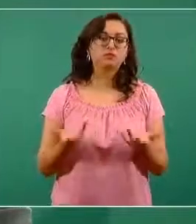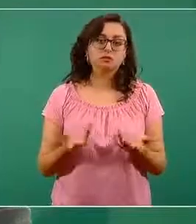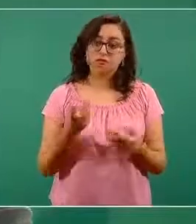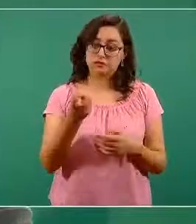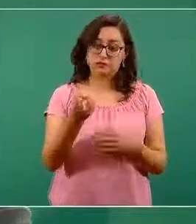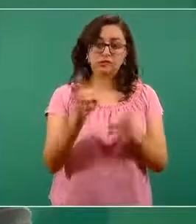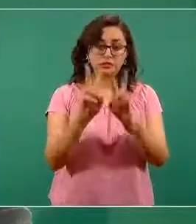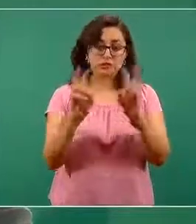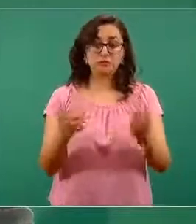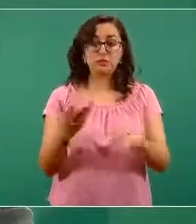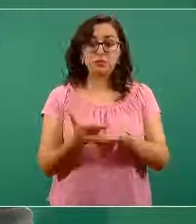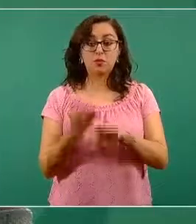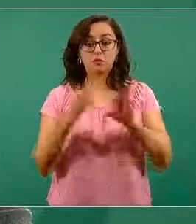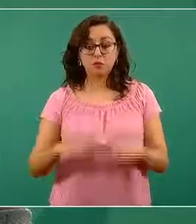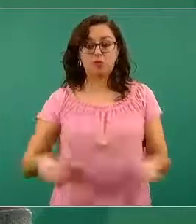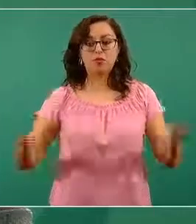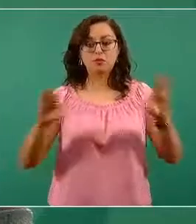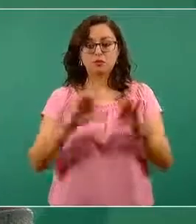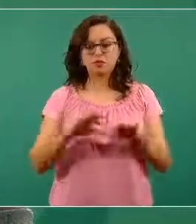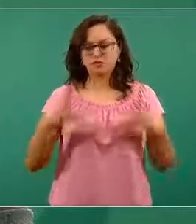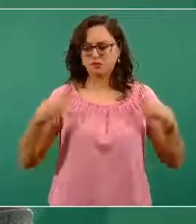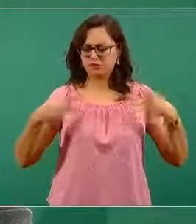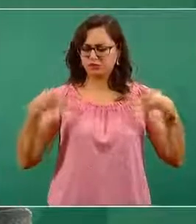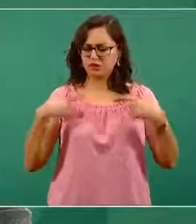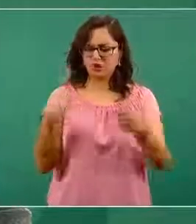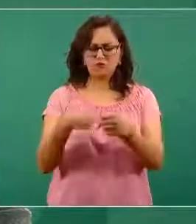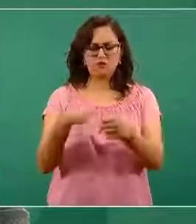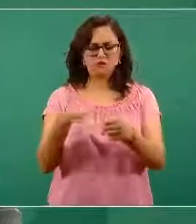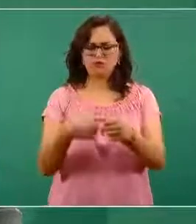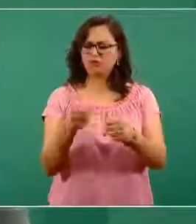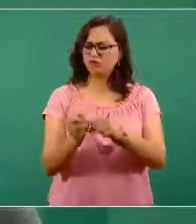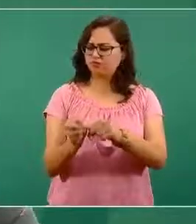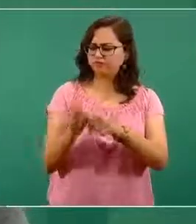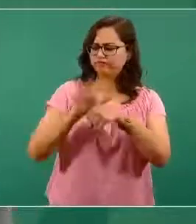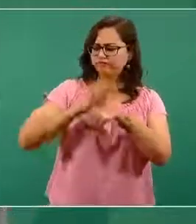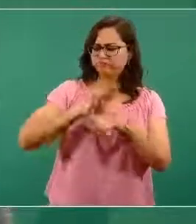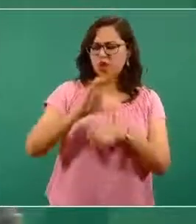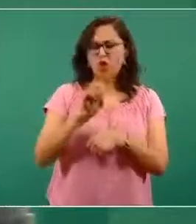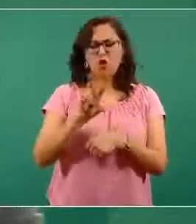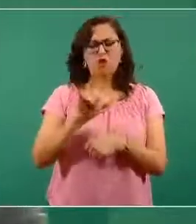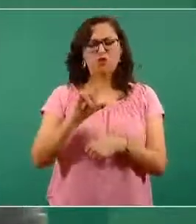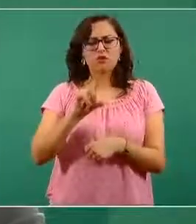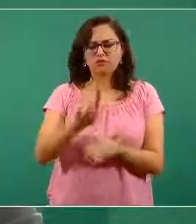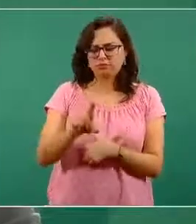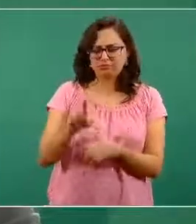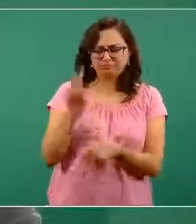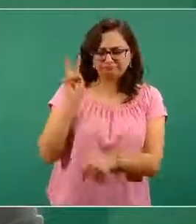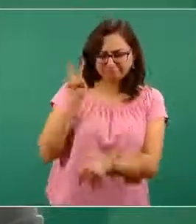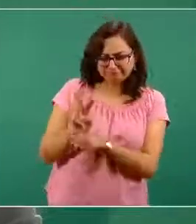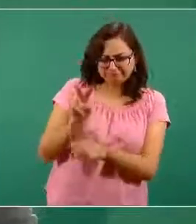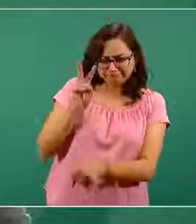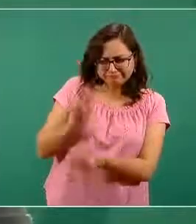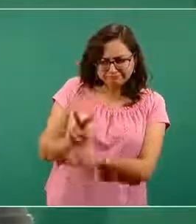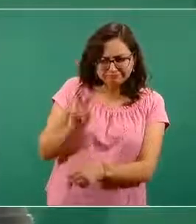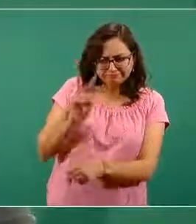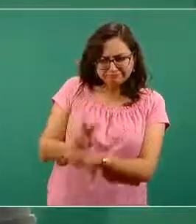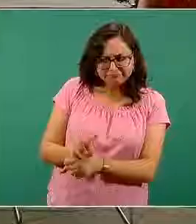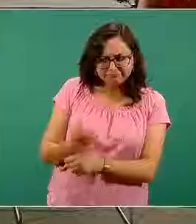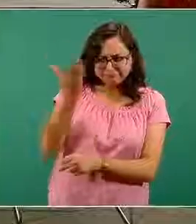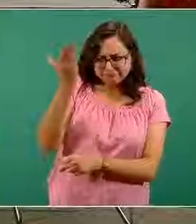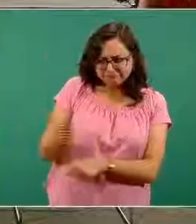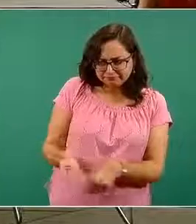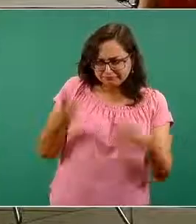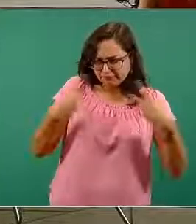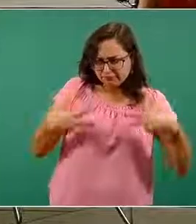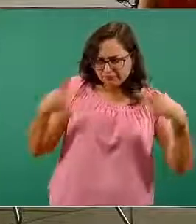los signos de alarma, los signos de alerta que hay que tener en mente cuando